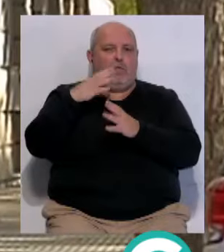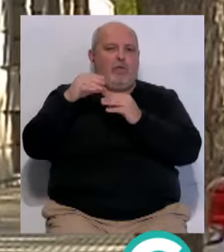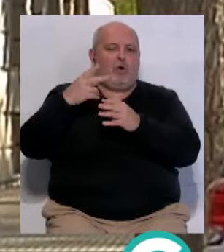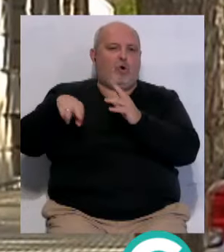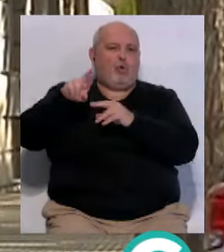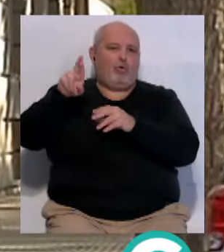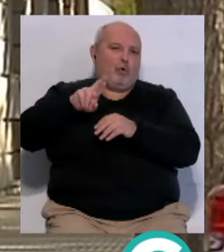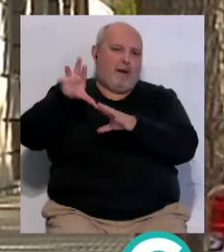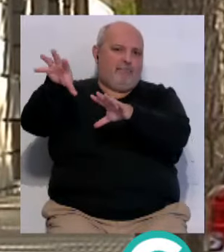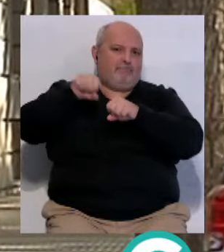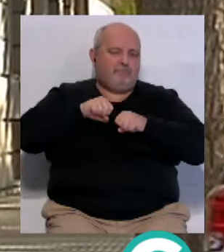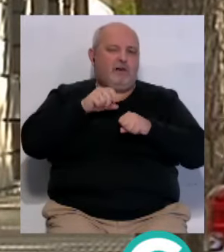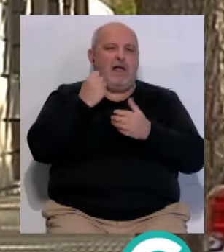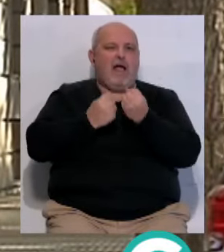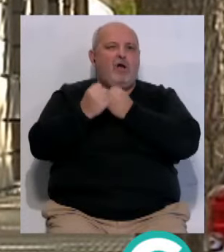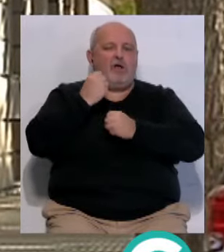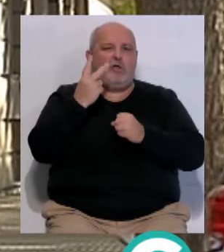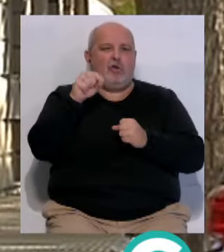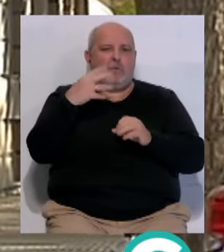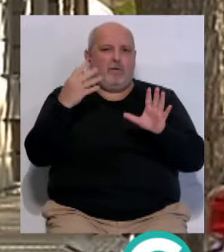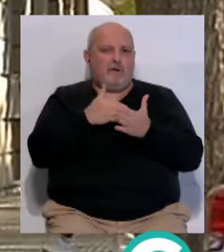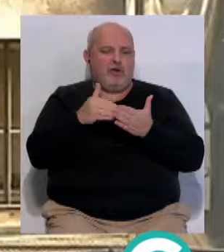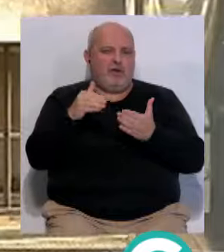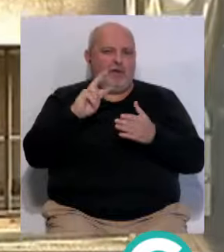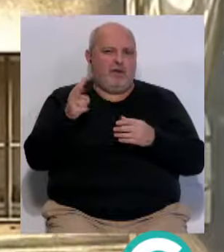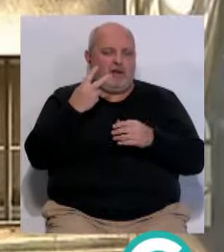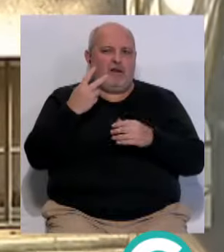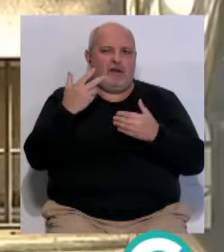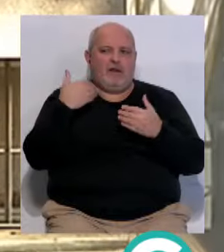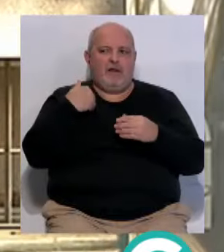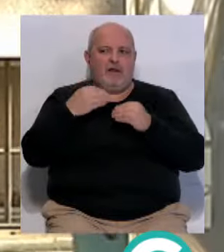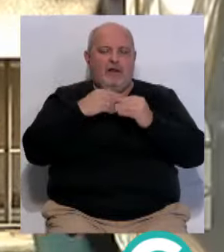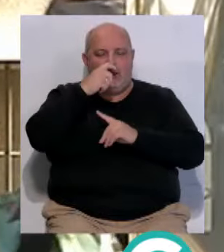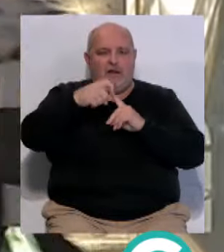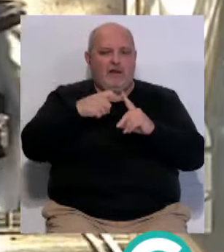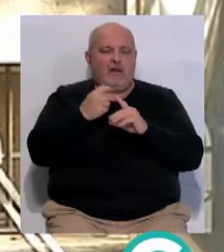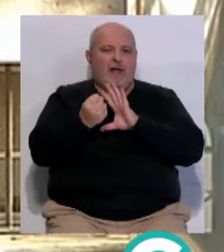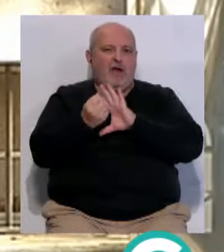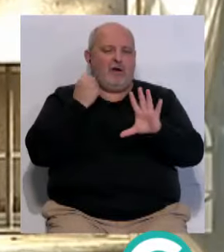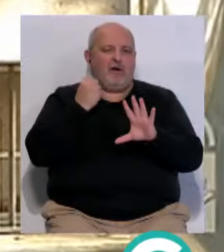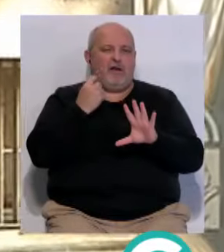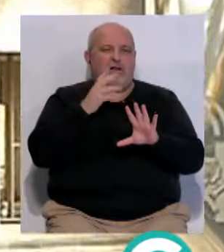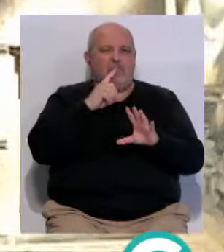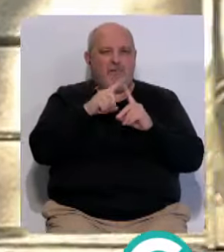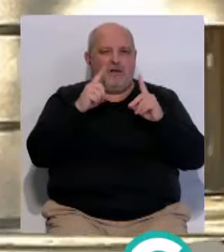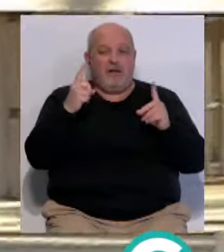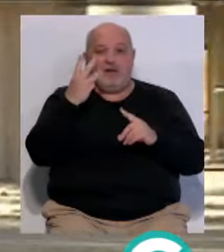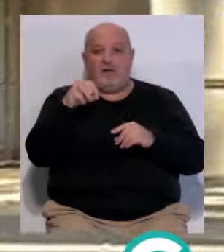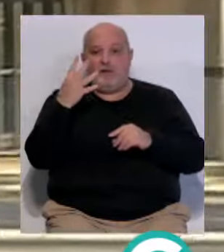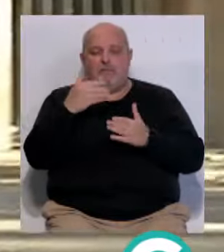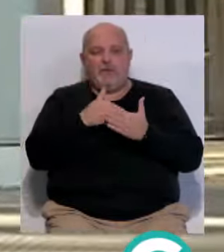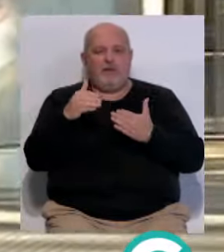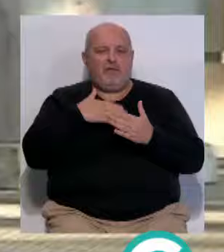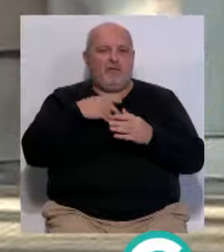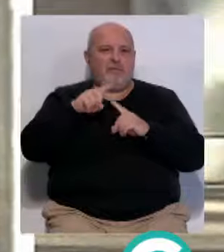andaluz... ...la operación supondrá el ahorro... ...de 2,9 millones de euros anuales... ...perdón... ...el primer año... ...y hasta 3,4